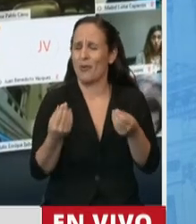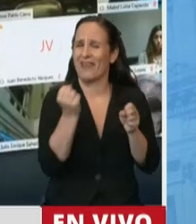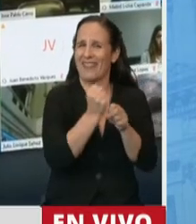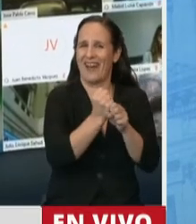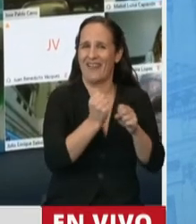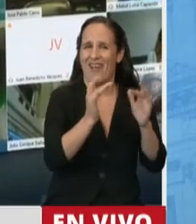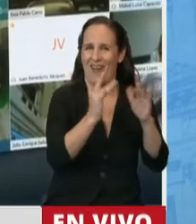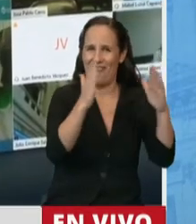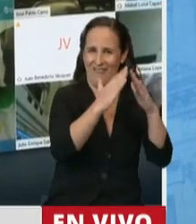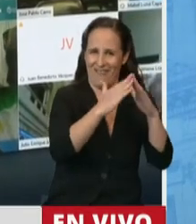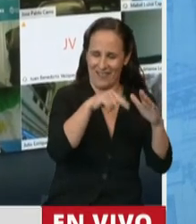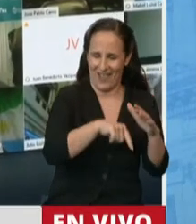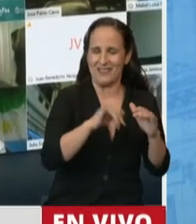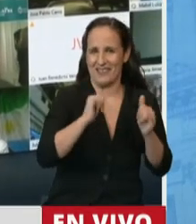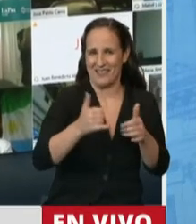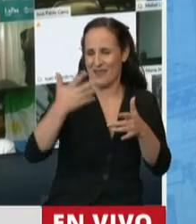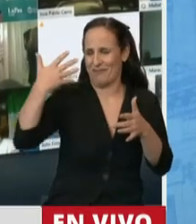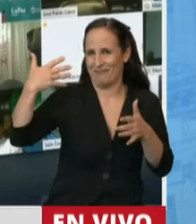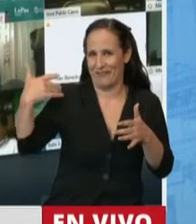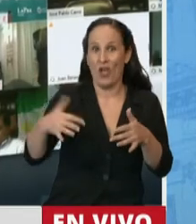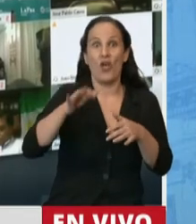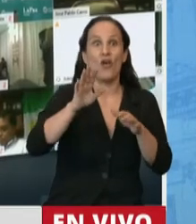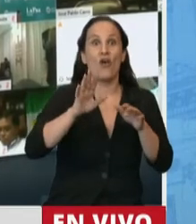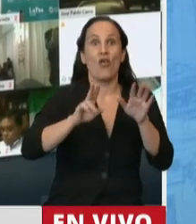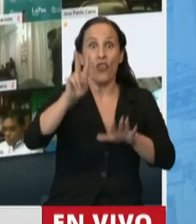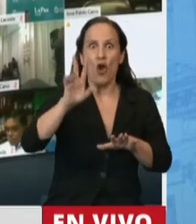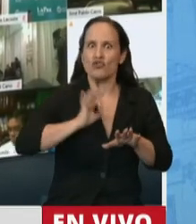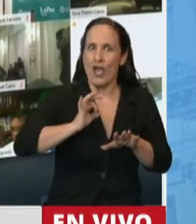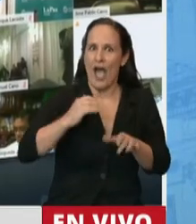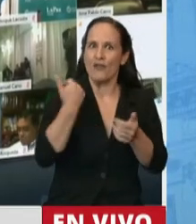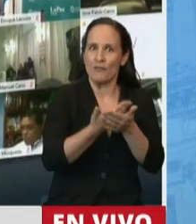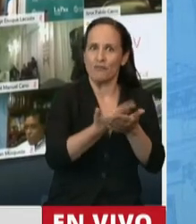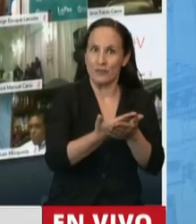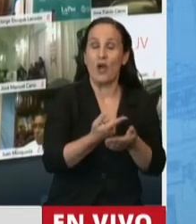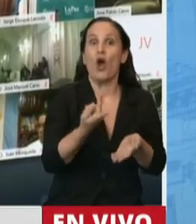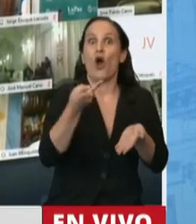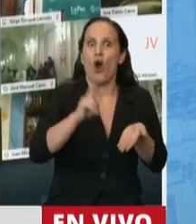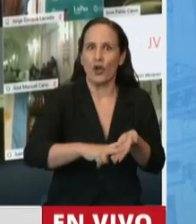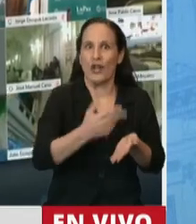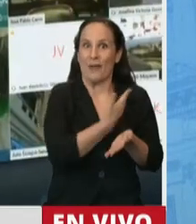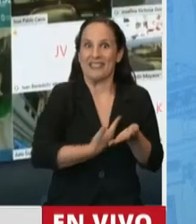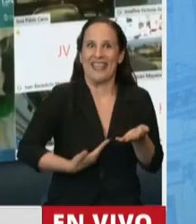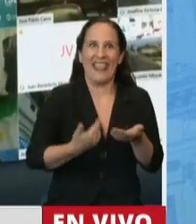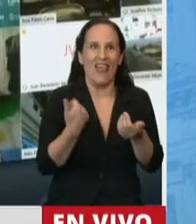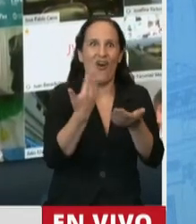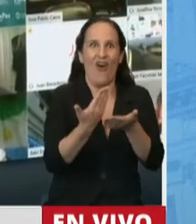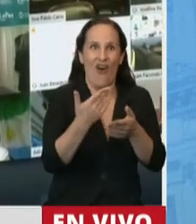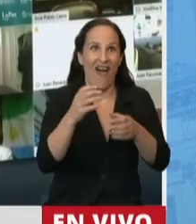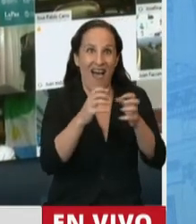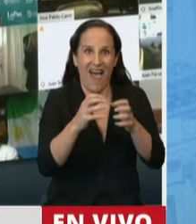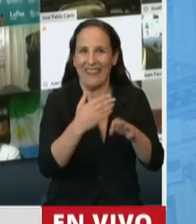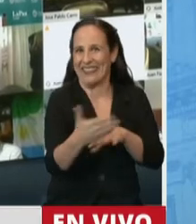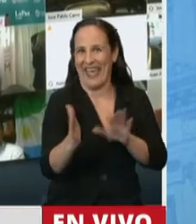como dijeron, hubo proyectos hace 12 años, por lo tanto el Estado está llegando tarde otra vez. No es una gran